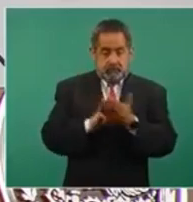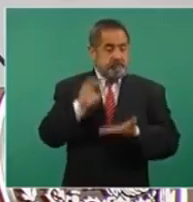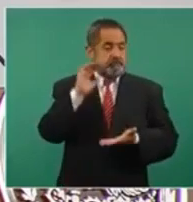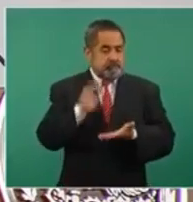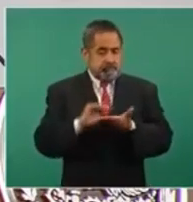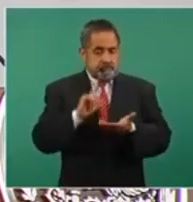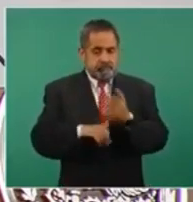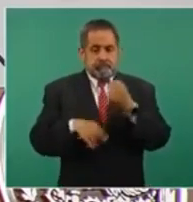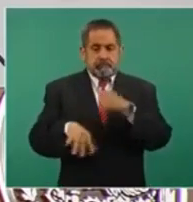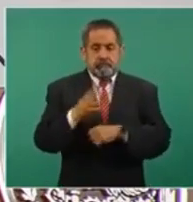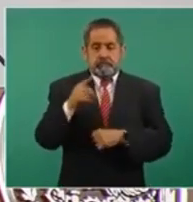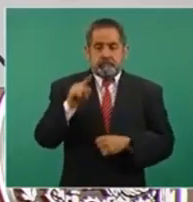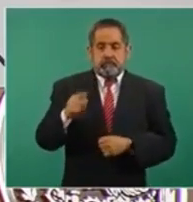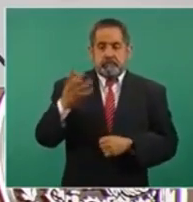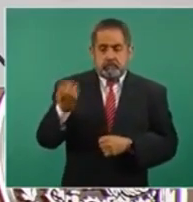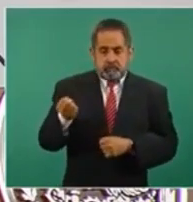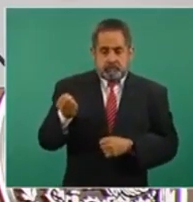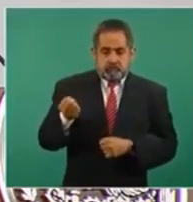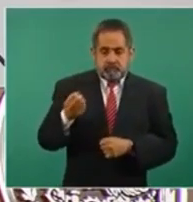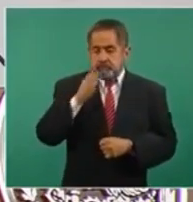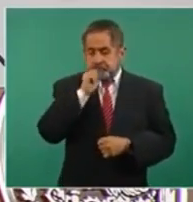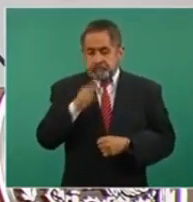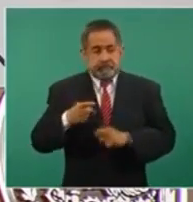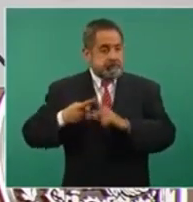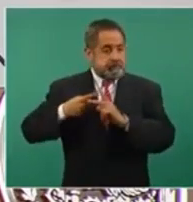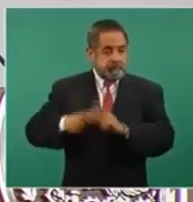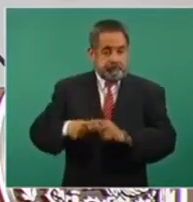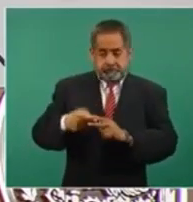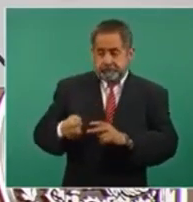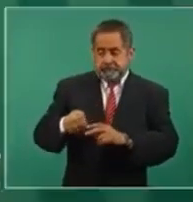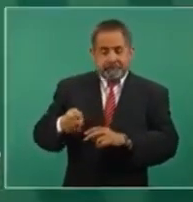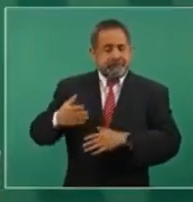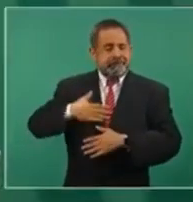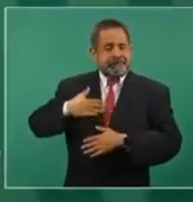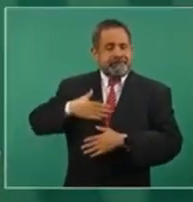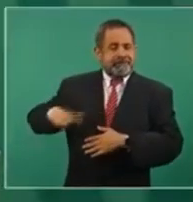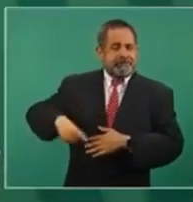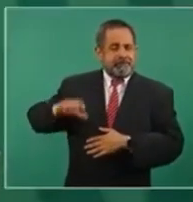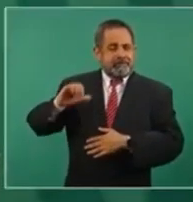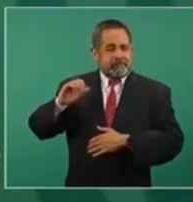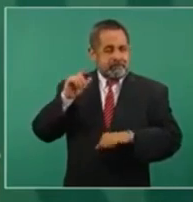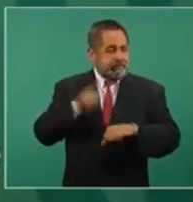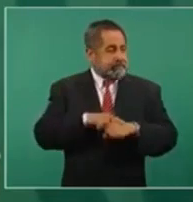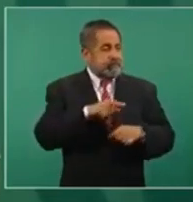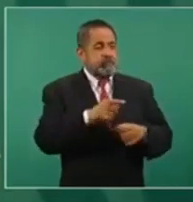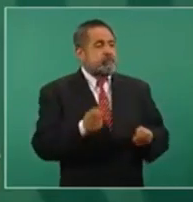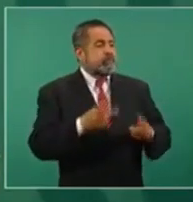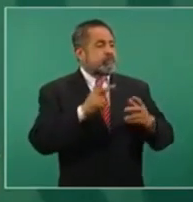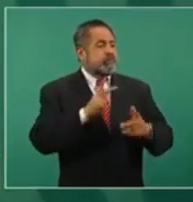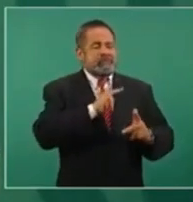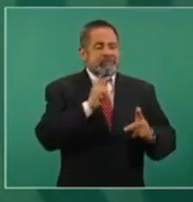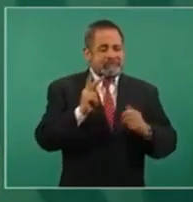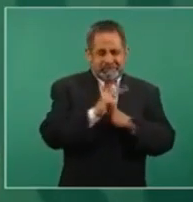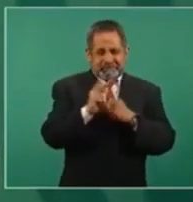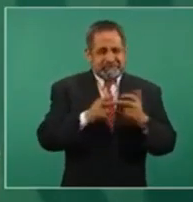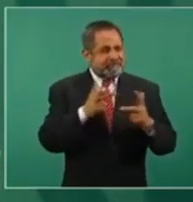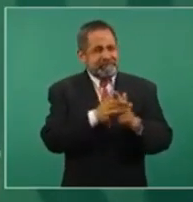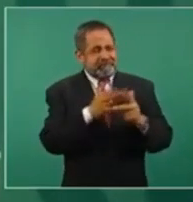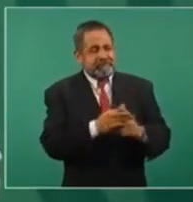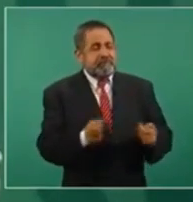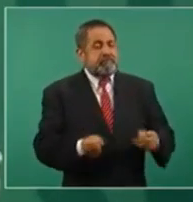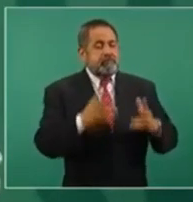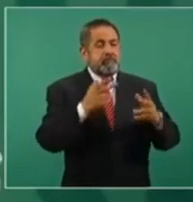14.9 y al inicio de esta administración recibimos un país en que se cometía